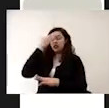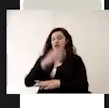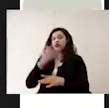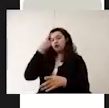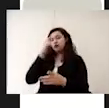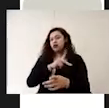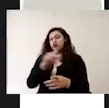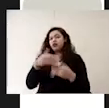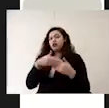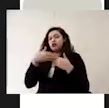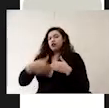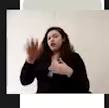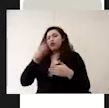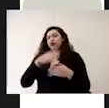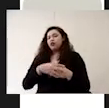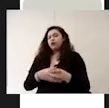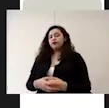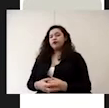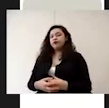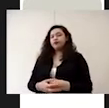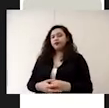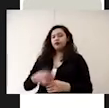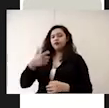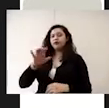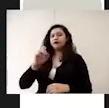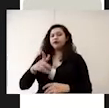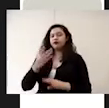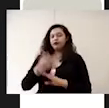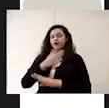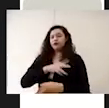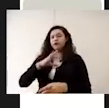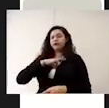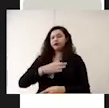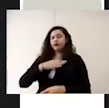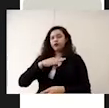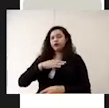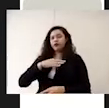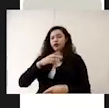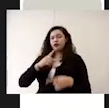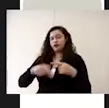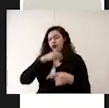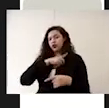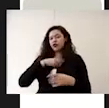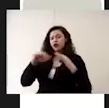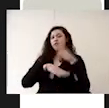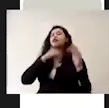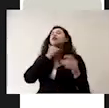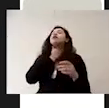la presentación este gel antibacterial debe tener una base de alcohol de al menos el 70%